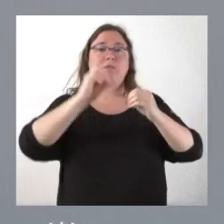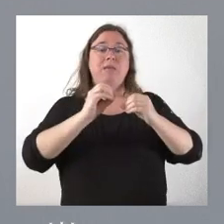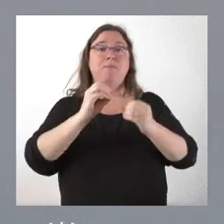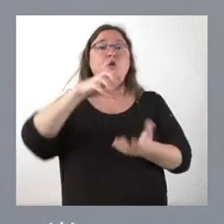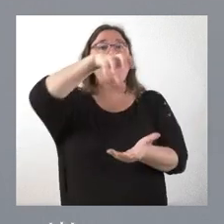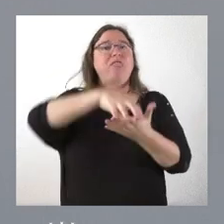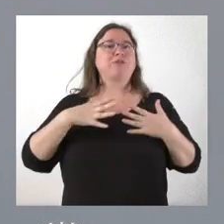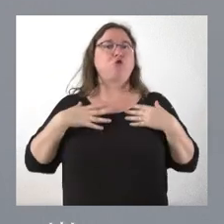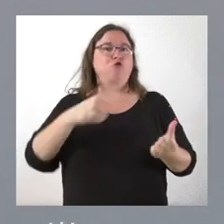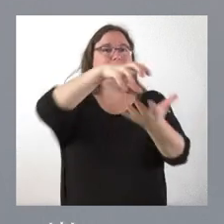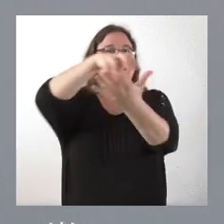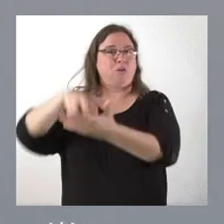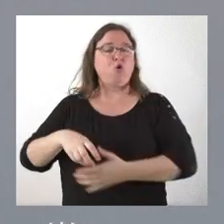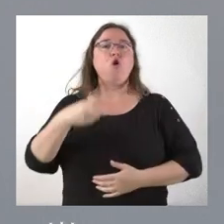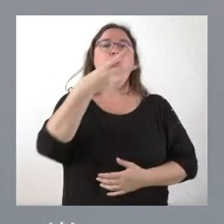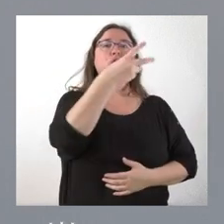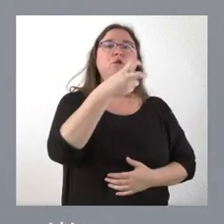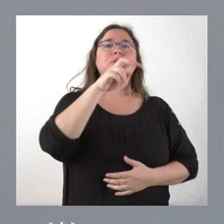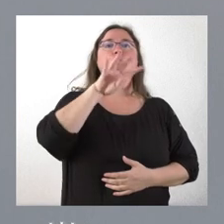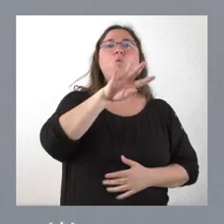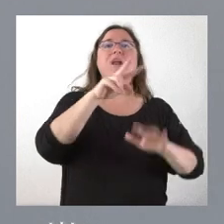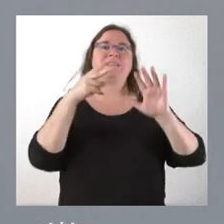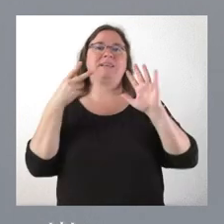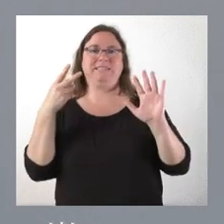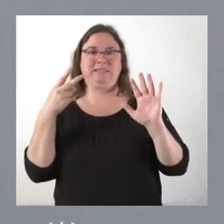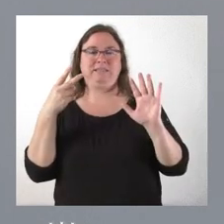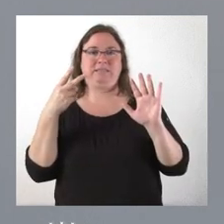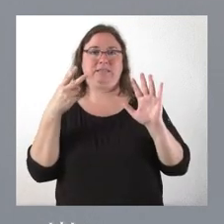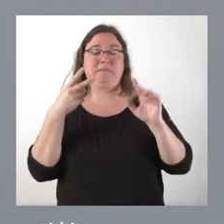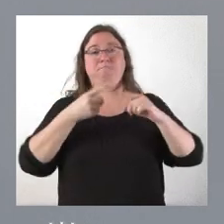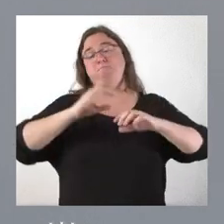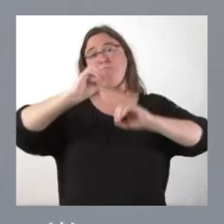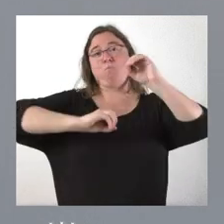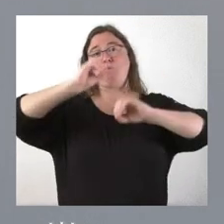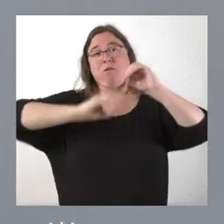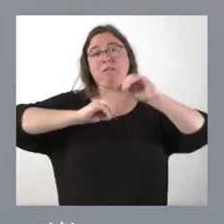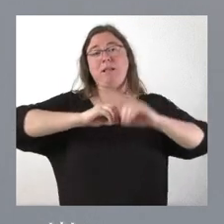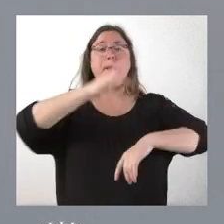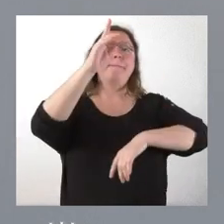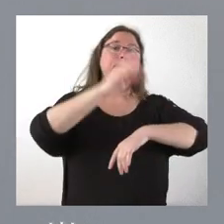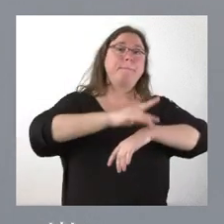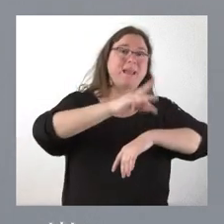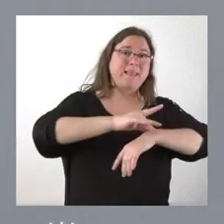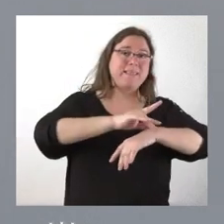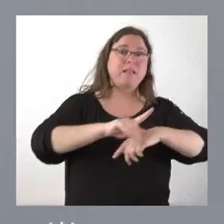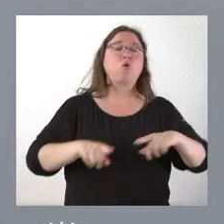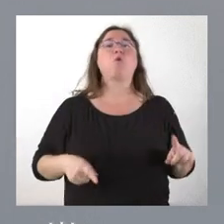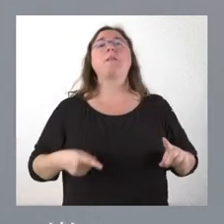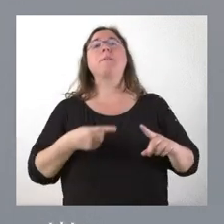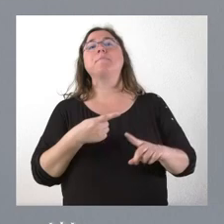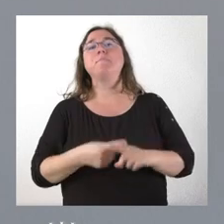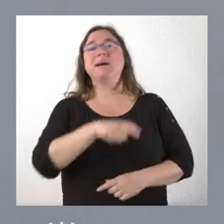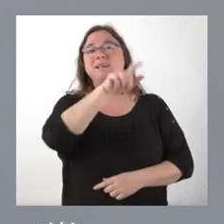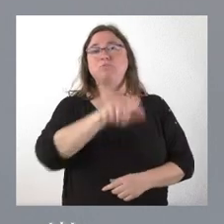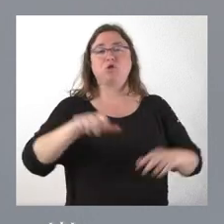247 centros de salud. Y un ratio, como ustedes saben, tanto de médicos como de personal de